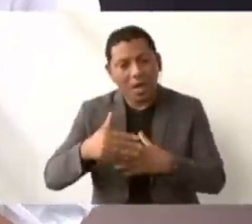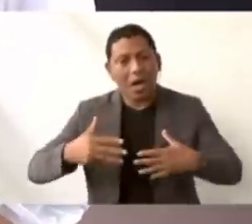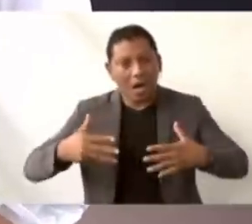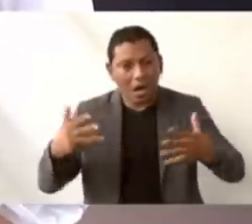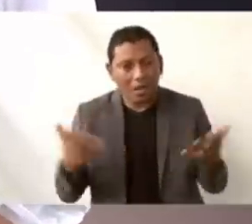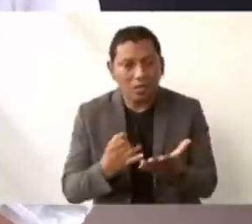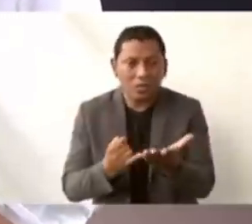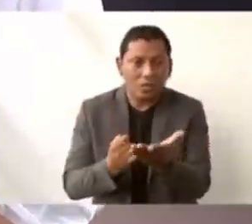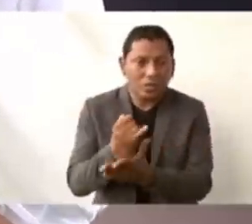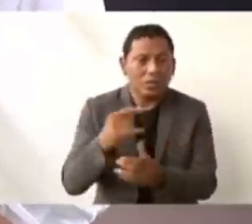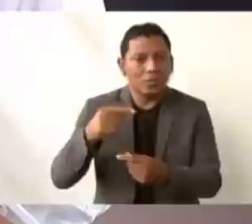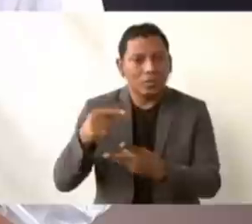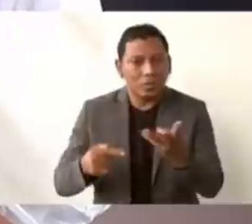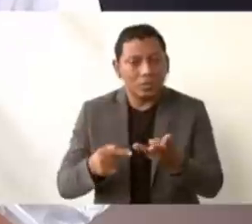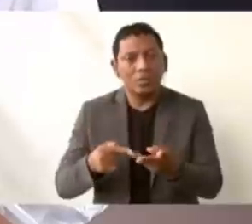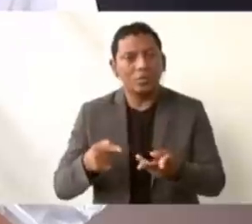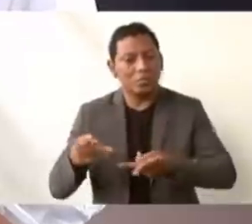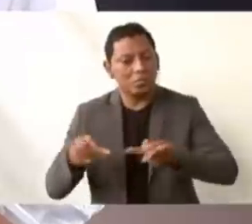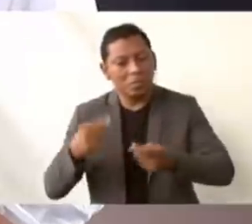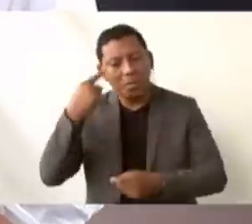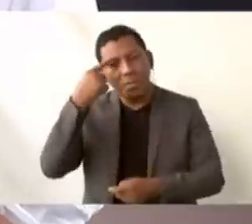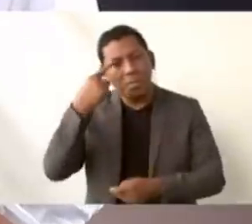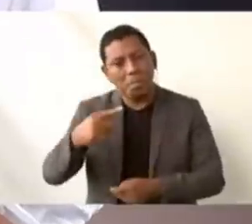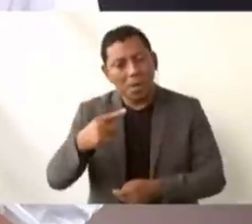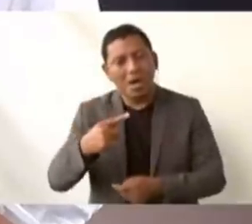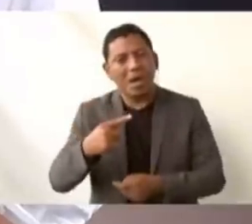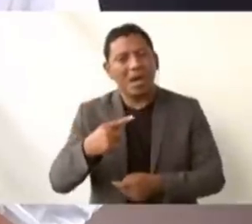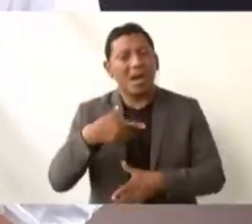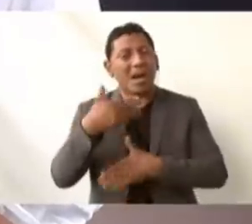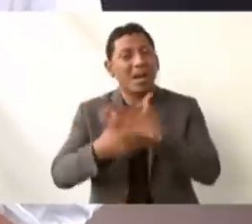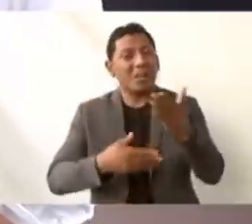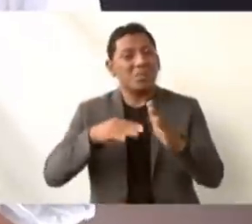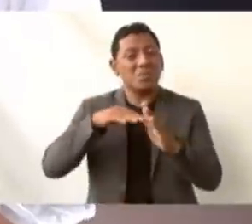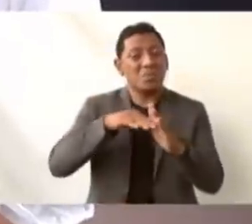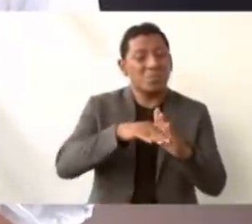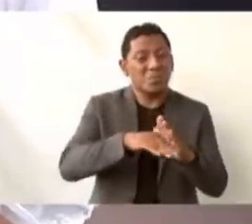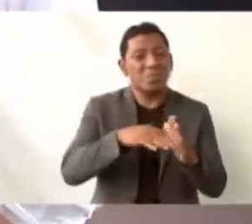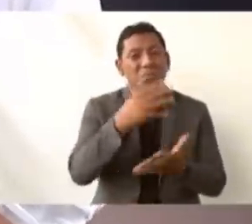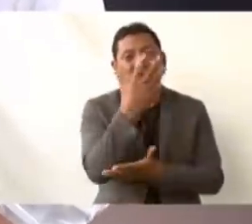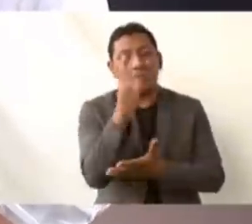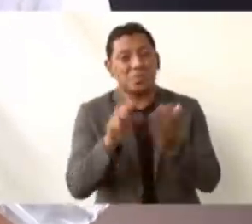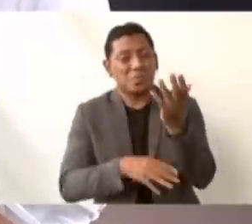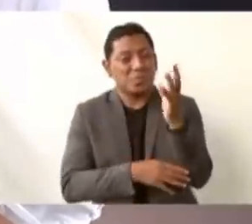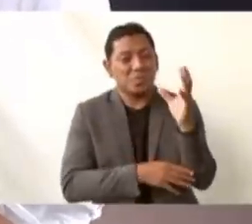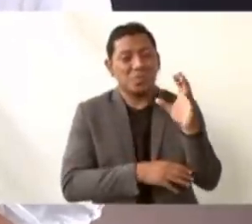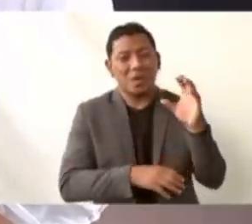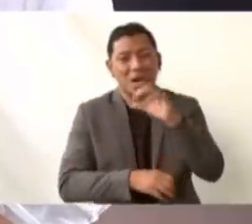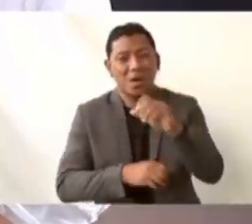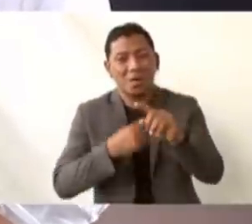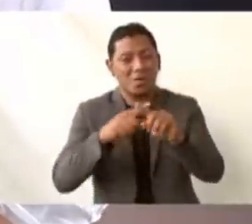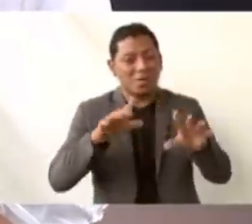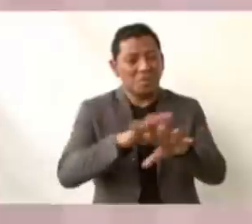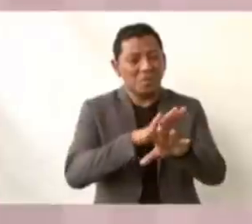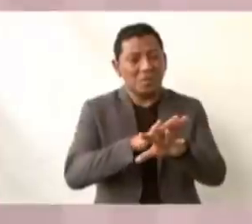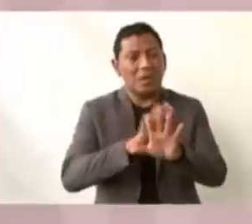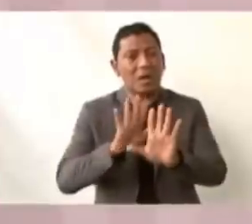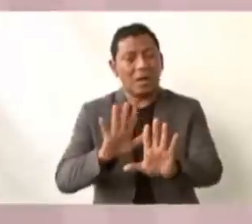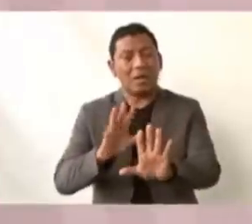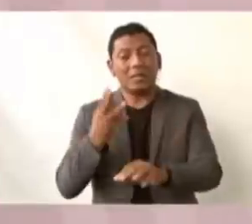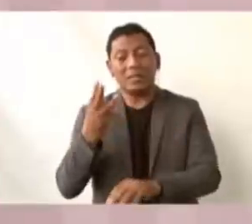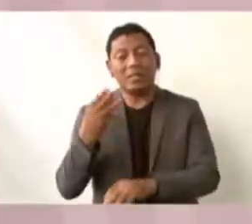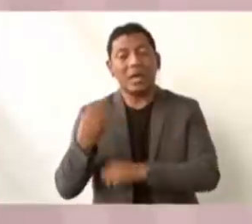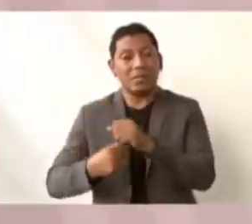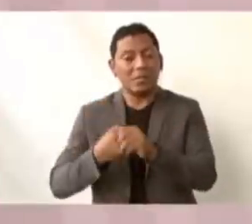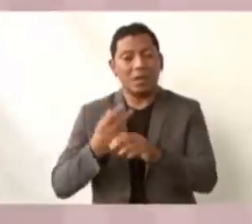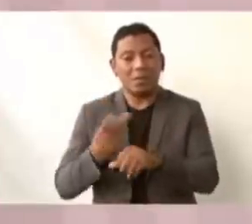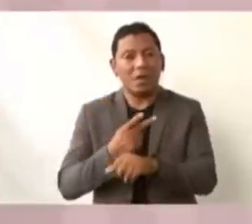prácticas para evitar las peores consecuencias del cambio climático. Ya pasaron tres años, nos quedan